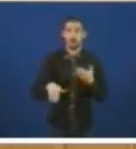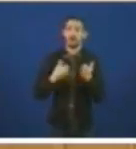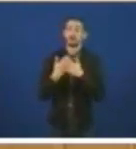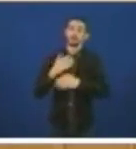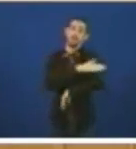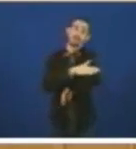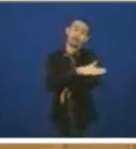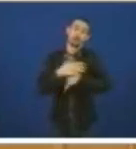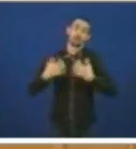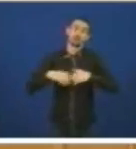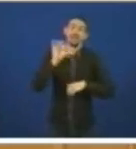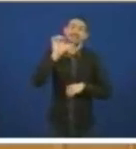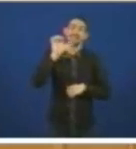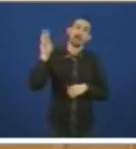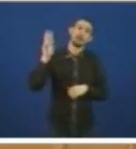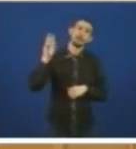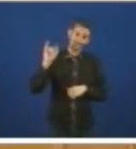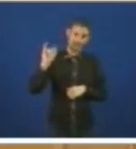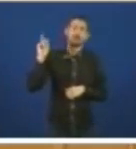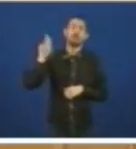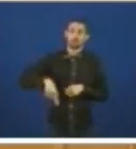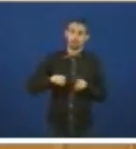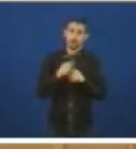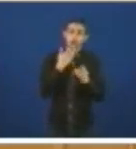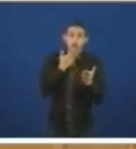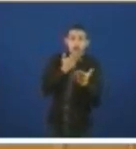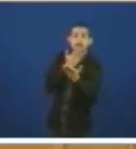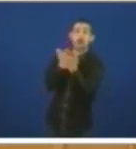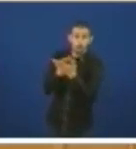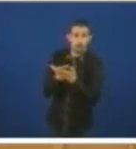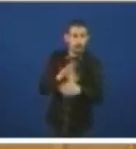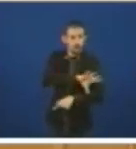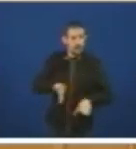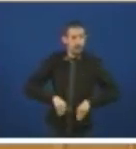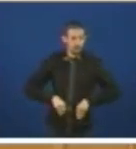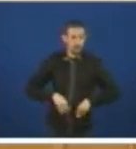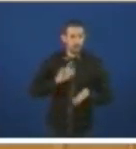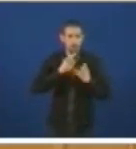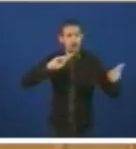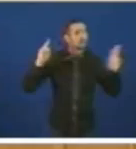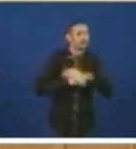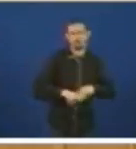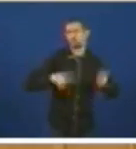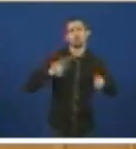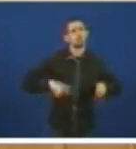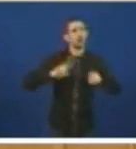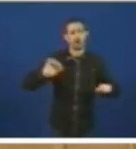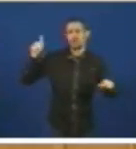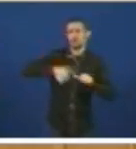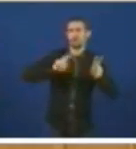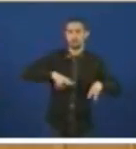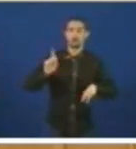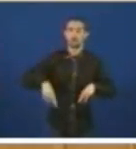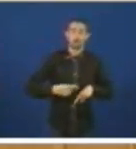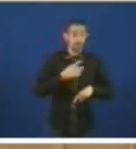SEPI recibieron a nosa proposta como recibió este goberno e nunca nunca quisieron contestar é moi importante a decirle a